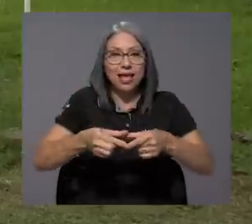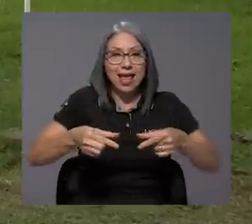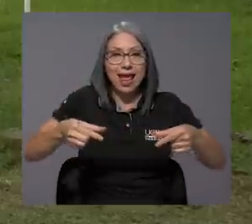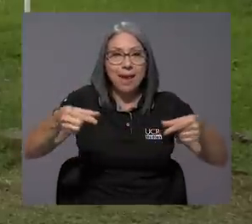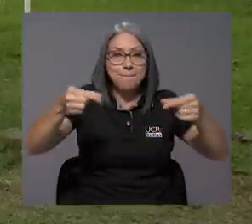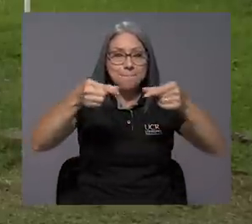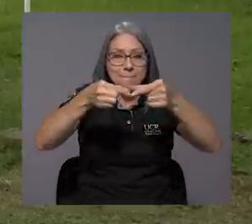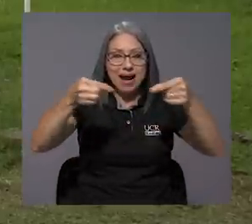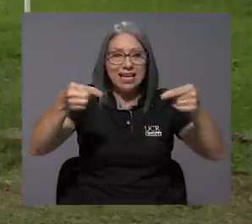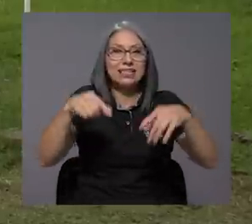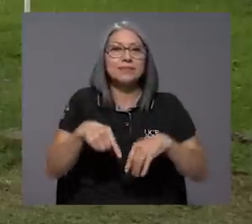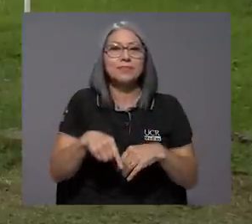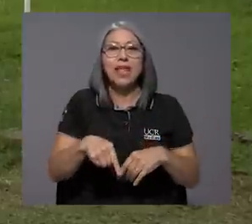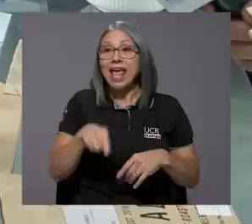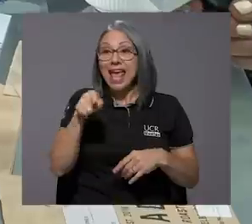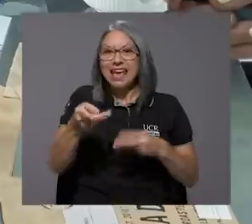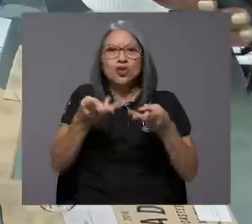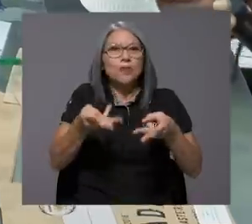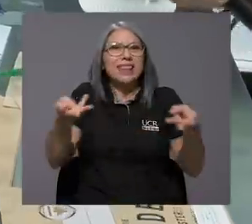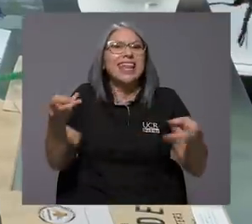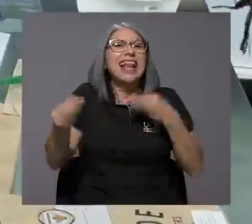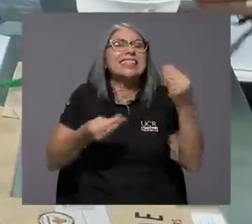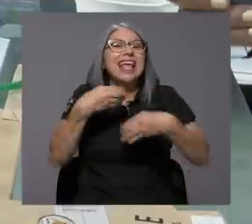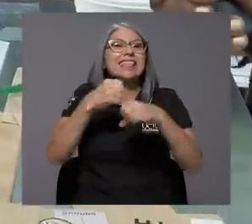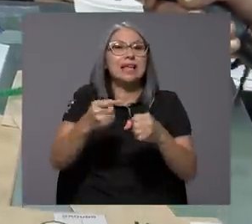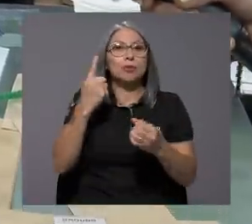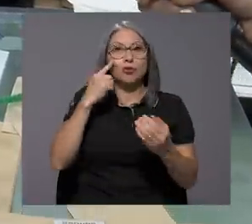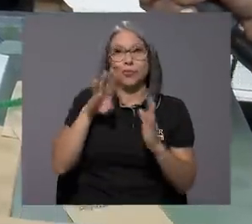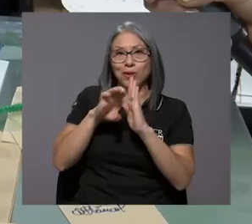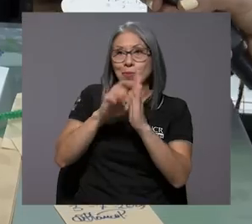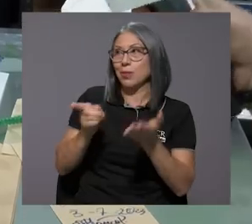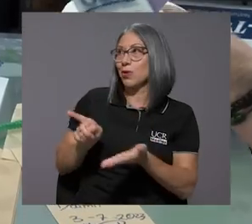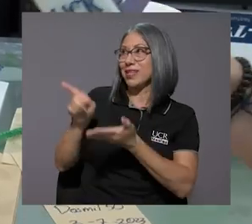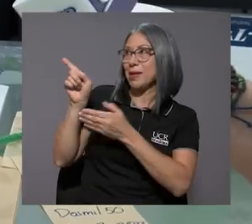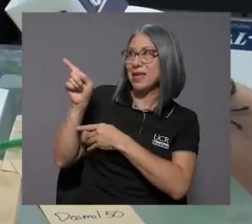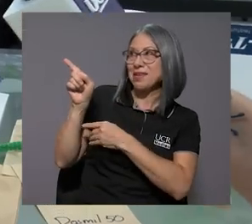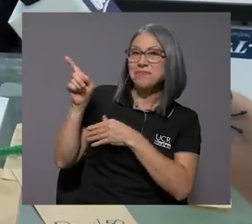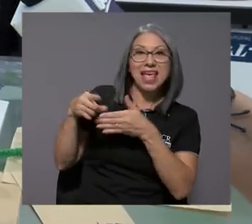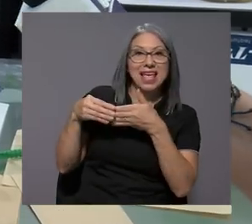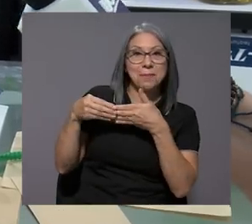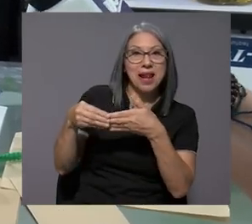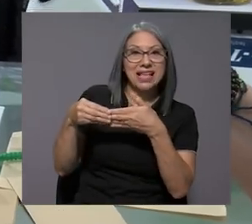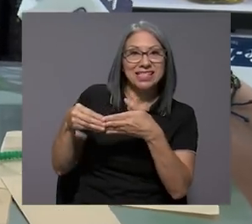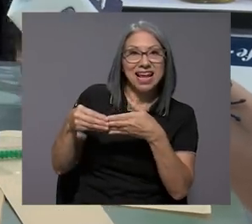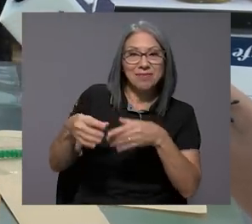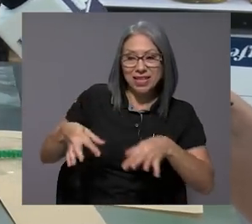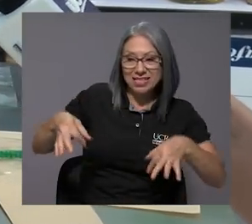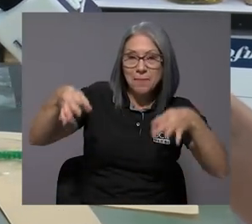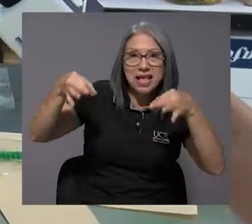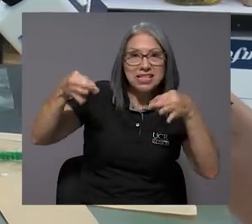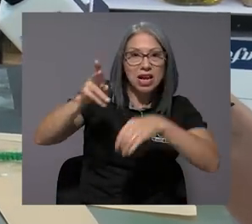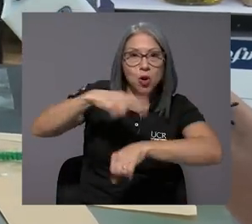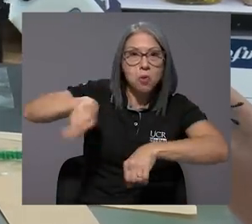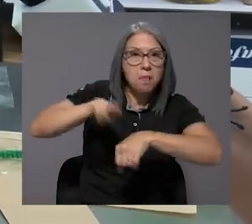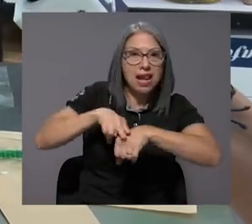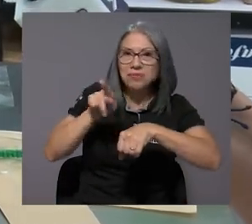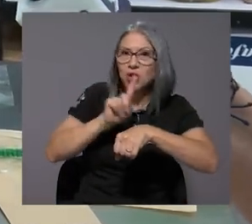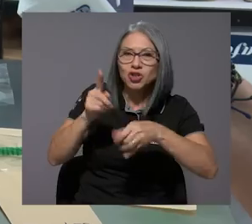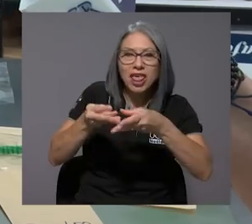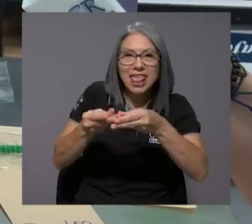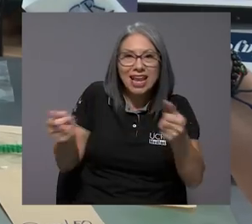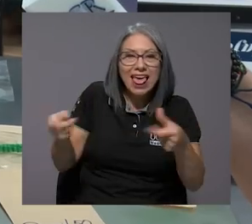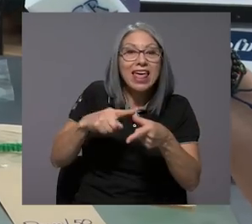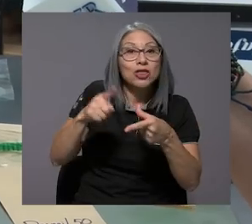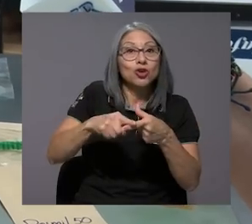Estos materiales lo que nosotros hacemos es que los ponemos en una malla como esta. Esta malla es plástica normal, entonces esto no se degrada.